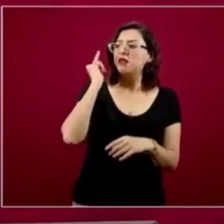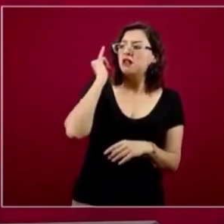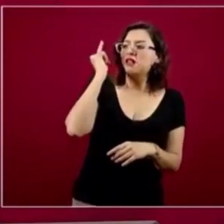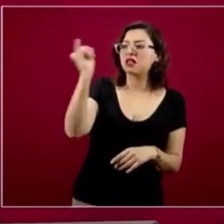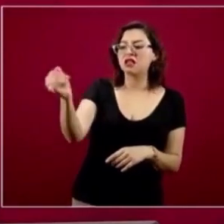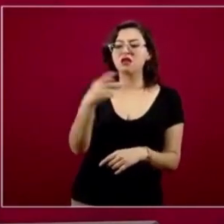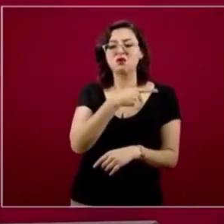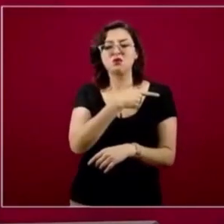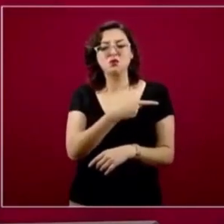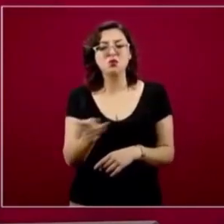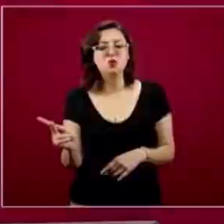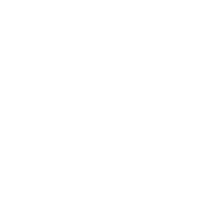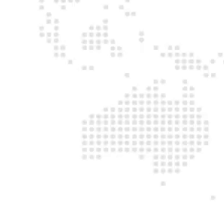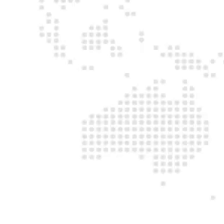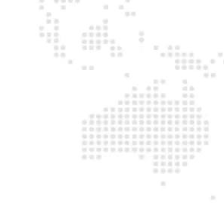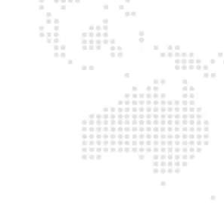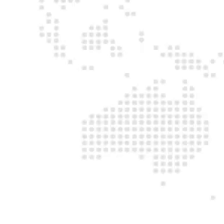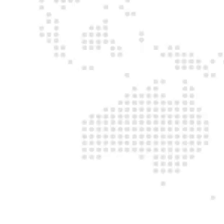no tienen una oportunidad.